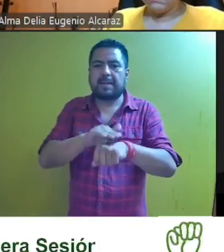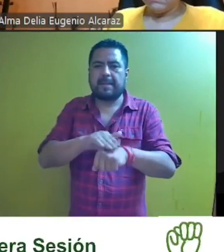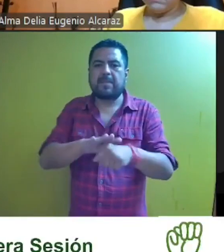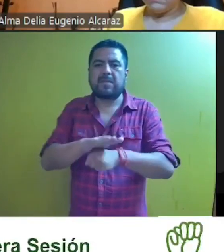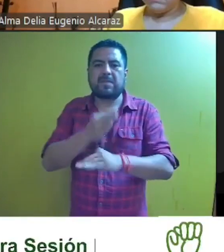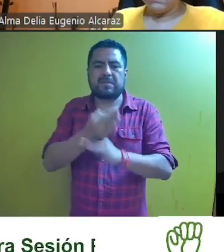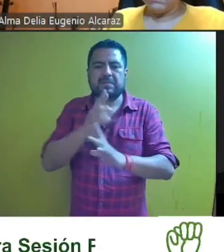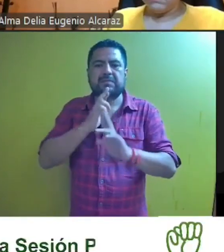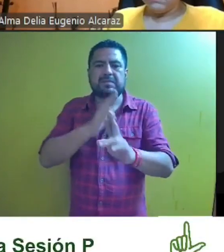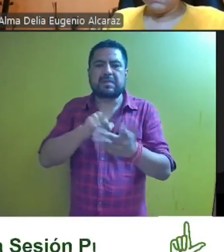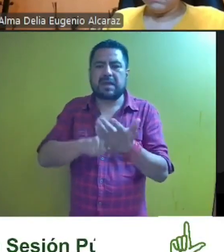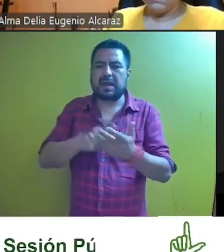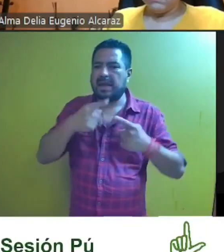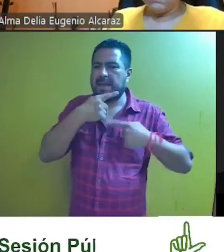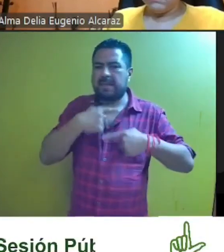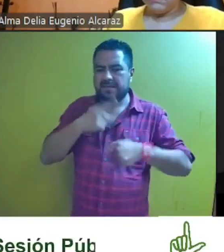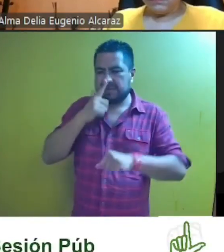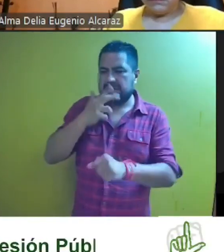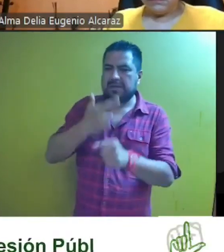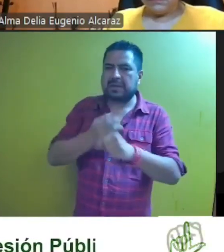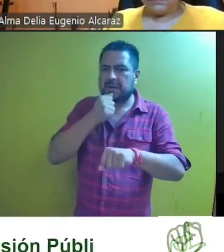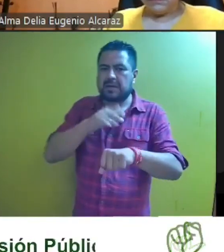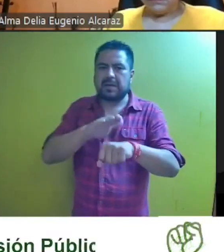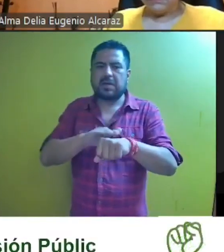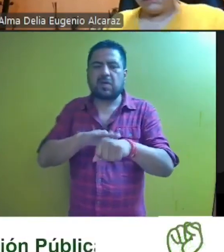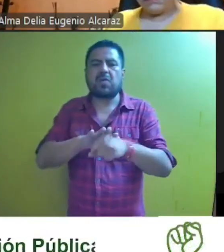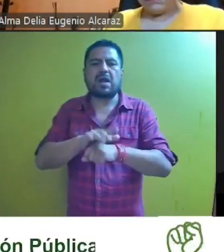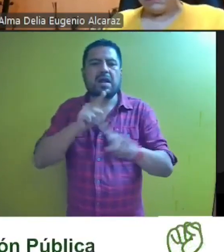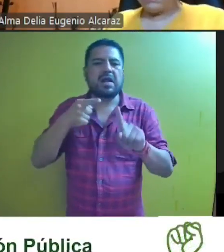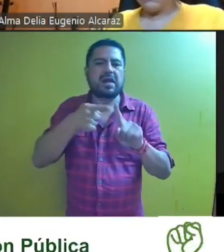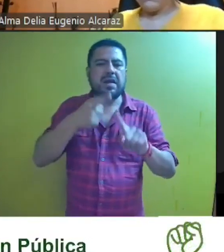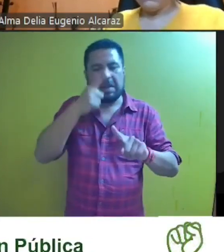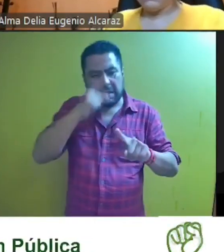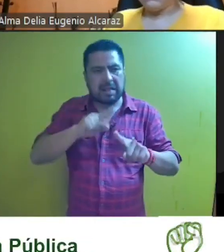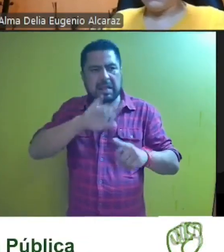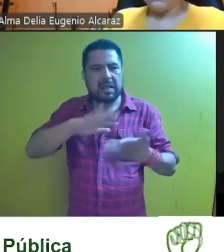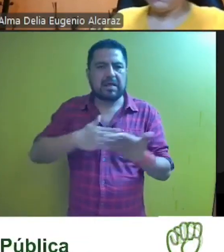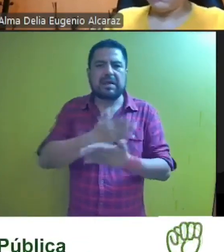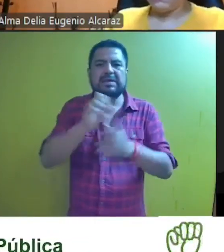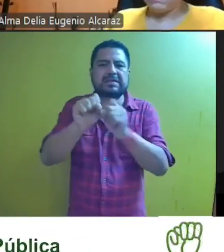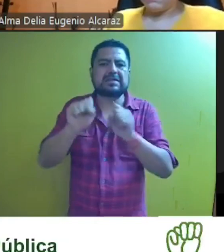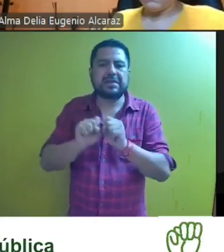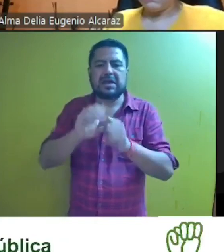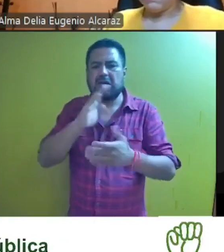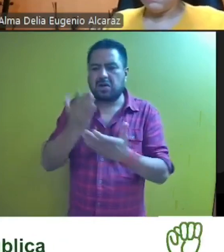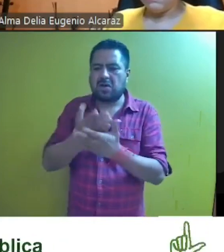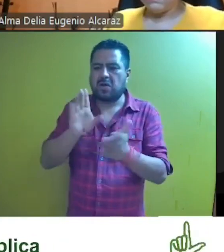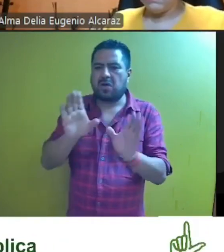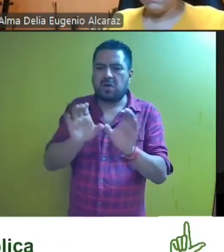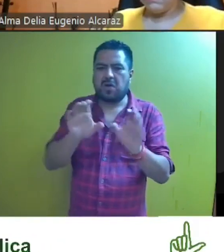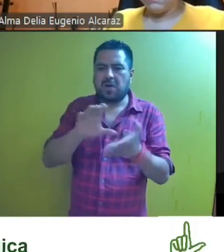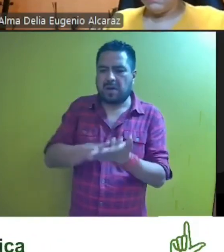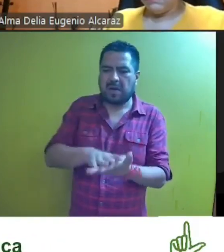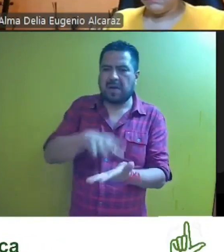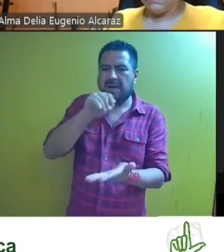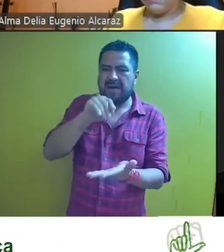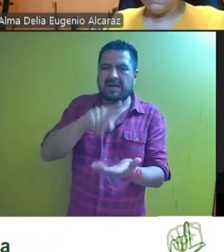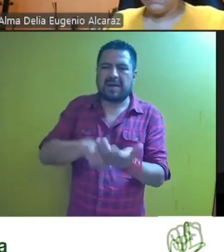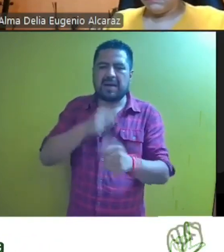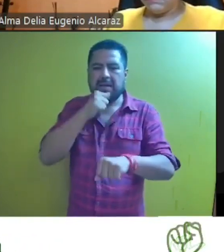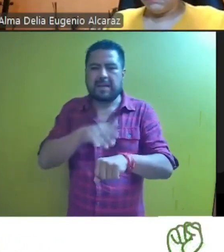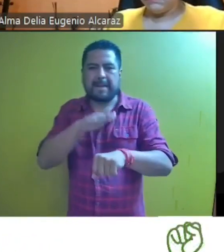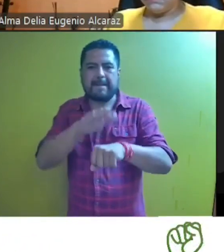presente resolución a la parte actora notifíquese por oficio de este fallo de dicha sala adjuntando copia certificada de las constancias de